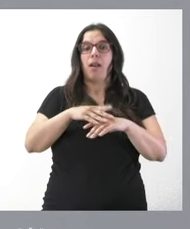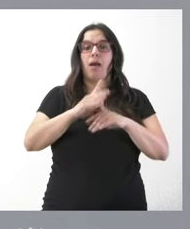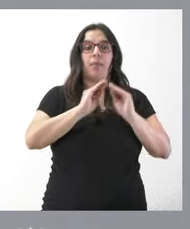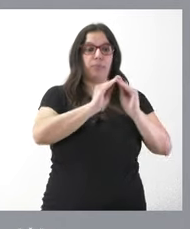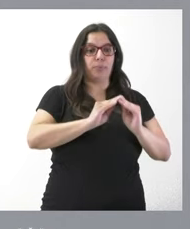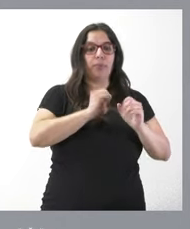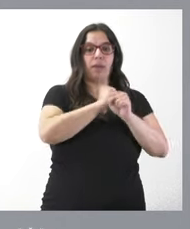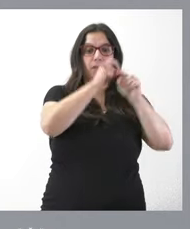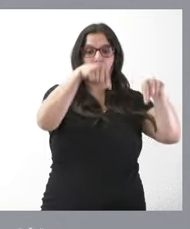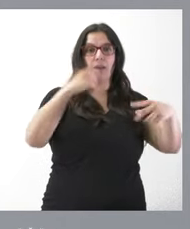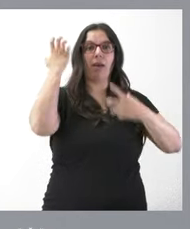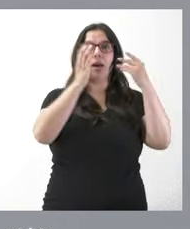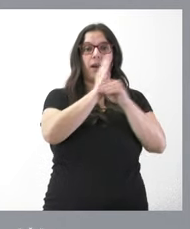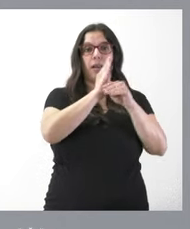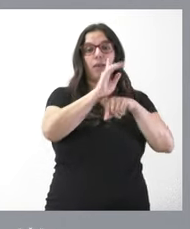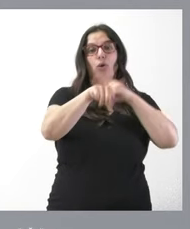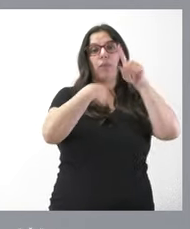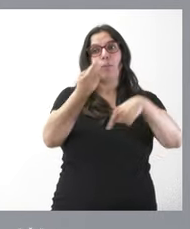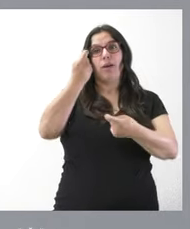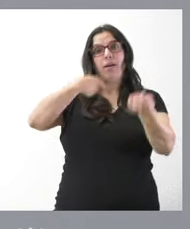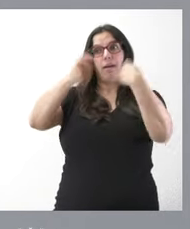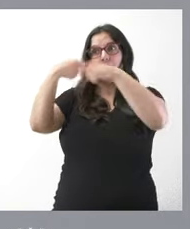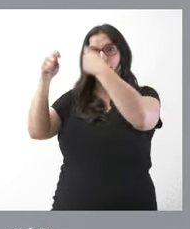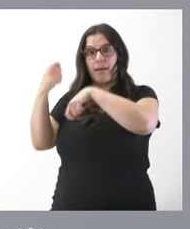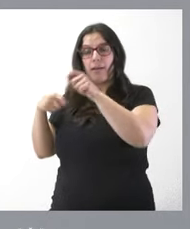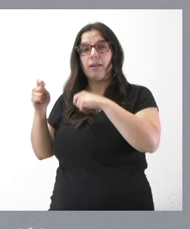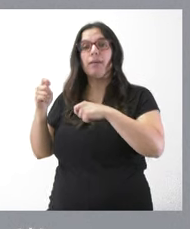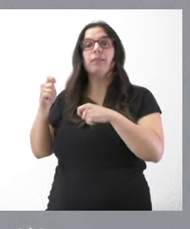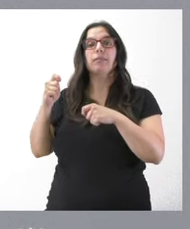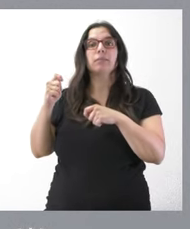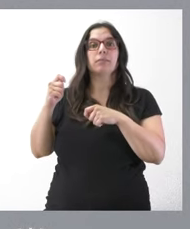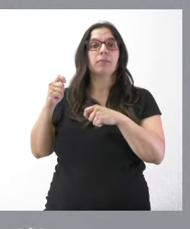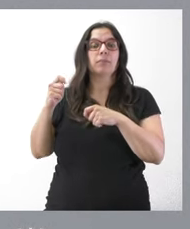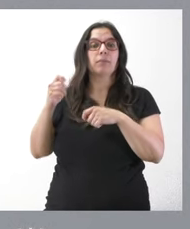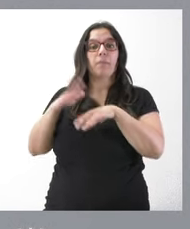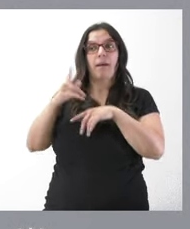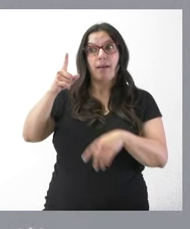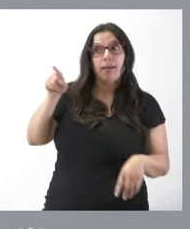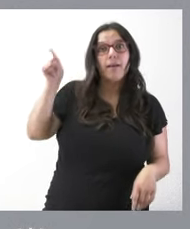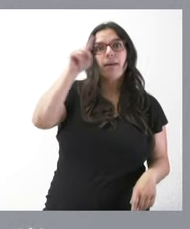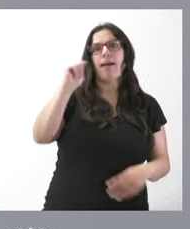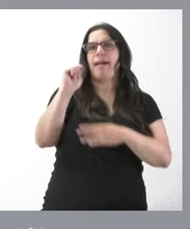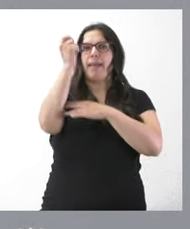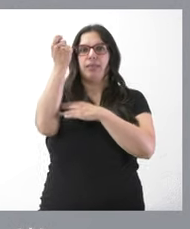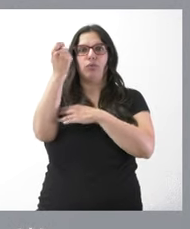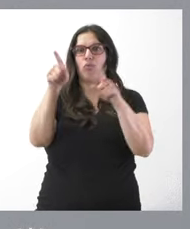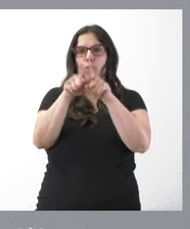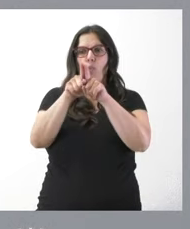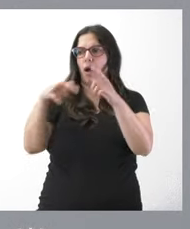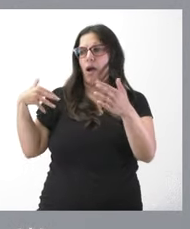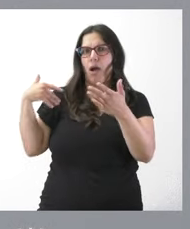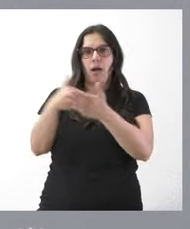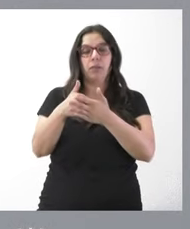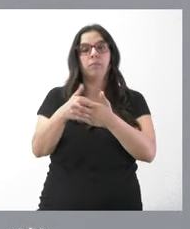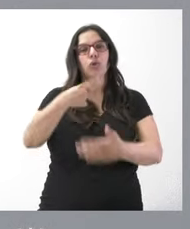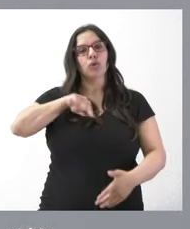ganaderos para que lleguen a los mercados y para que esos mercados tengan éxito como están teniendo hasta ahora y nosotros